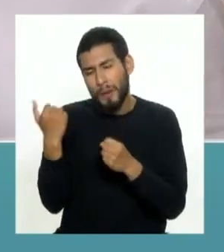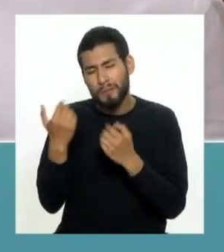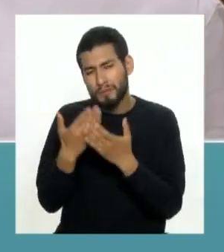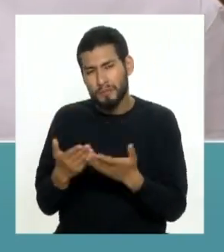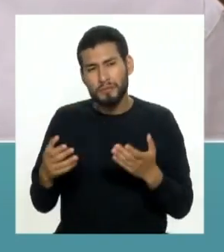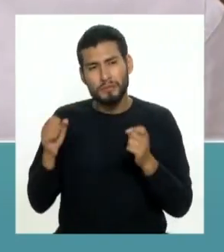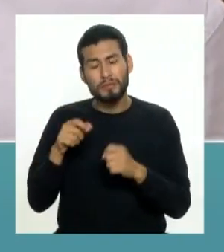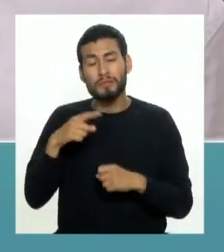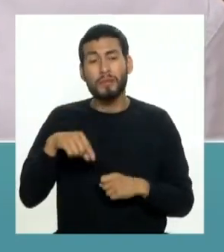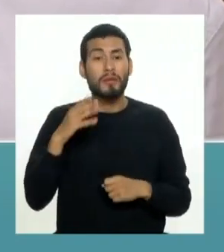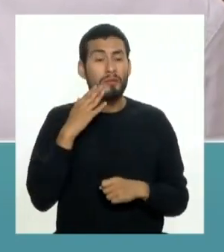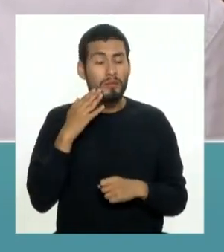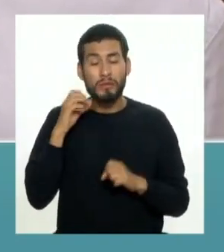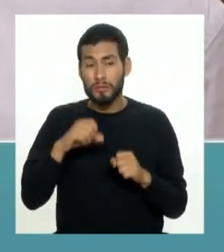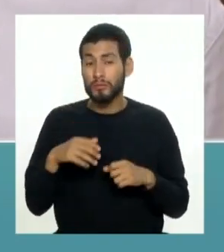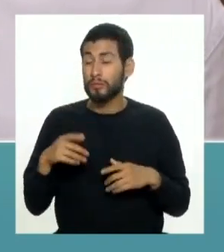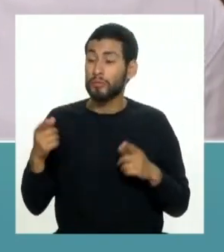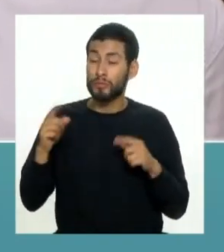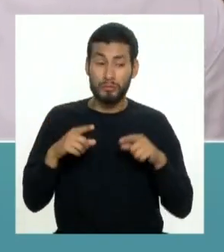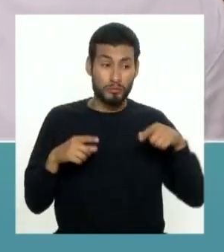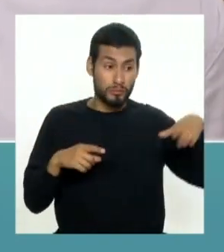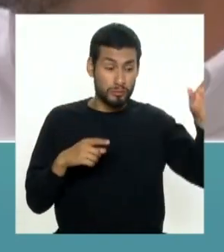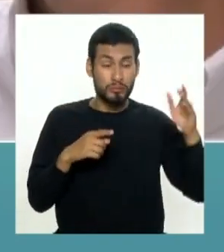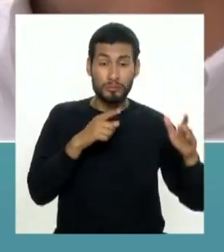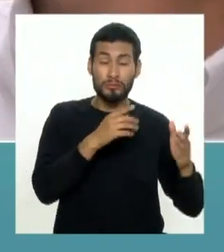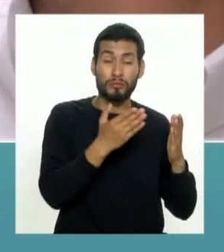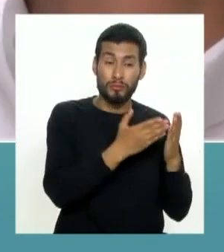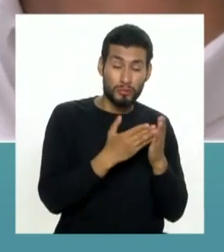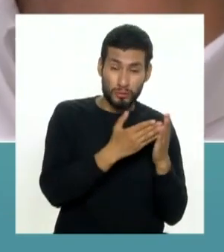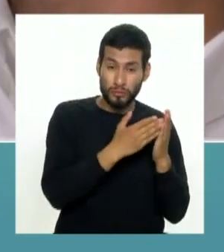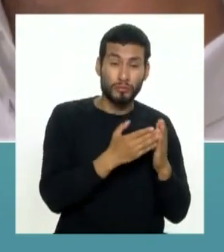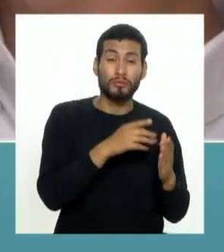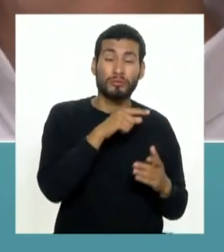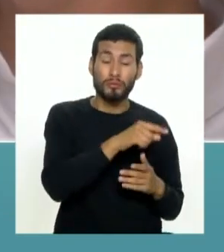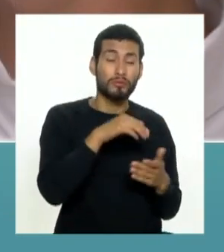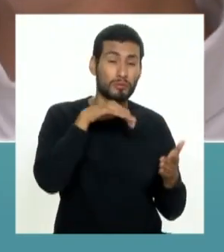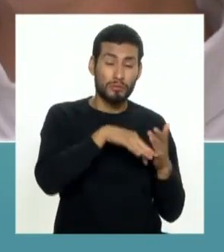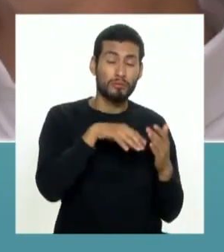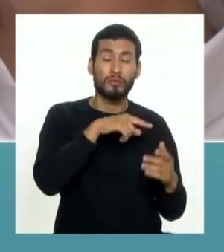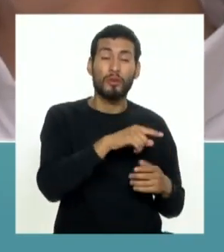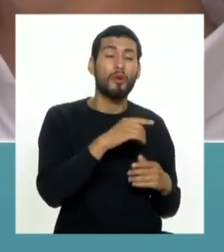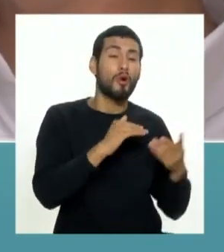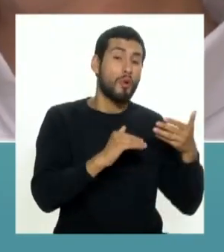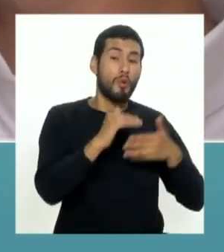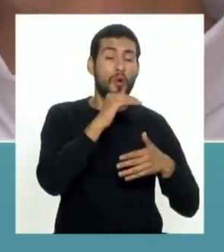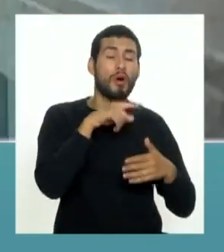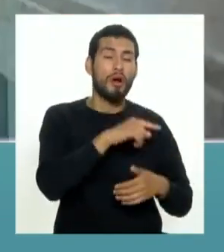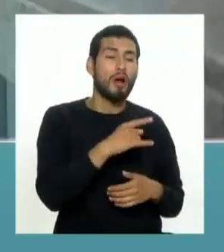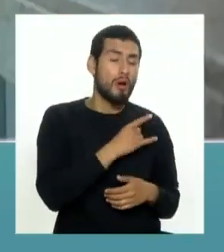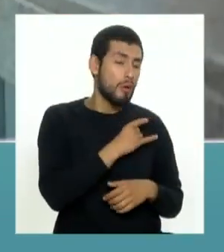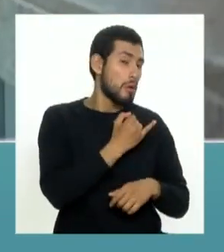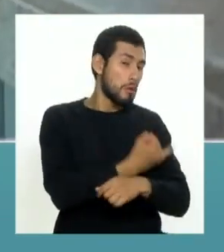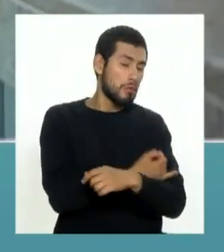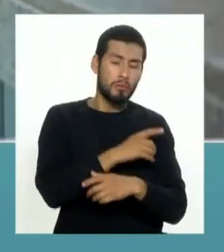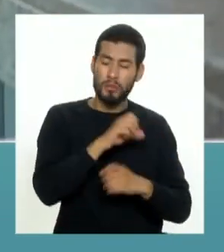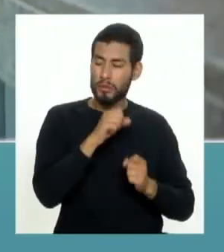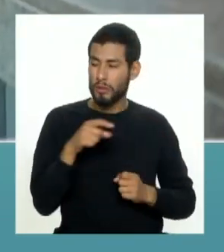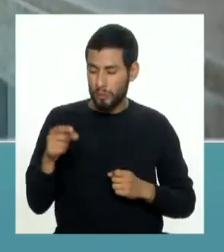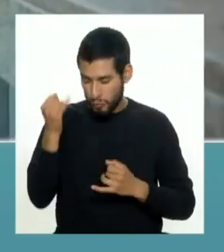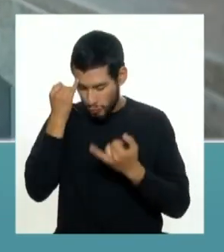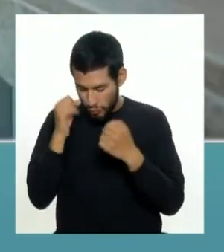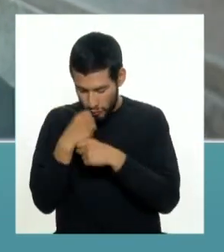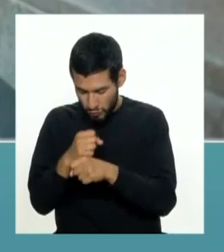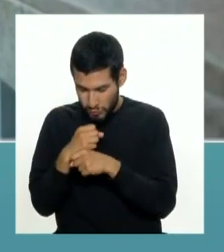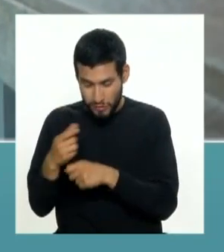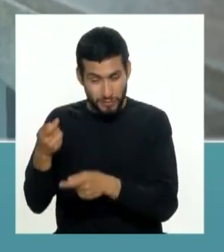herramientas que reciban las madres para que cuando los chicos están en la etapa superior puedan realmente a partir de estos emprendimientos